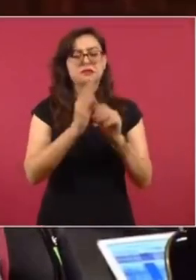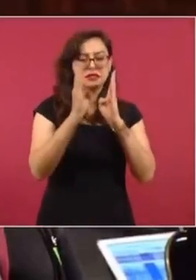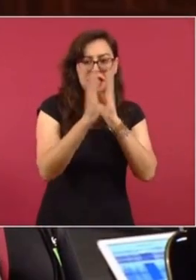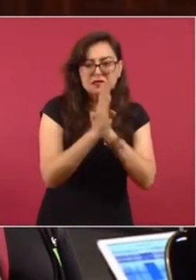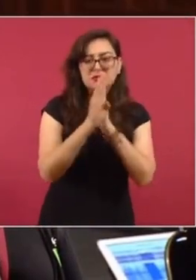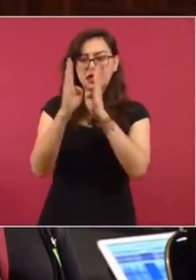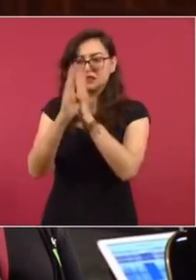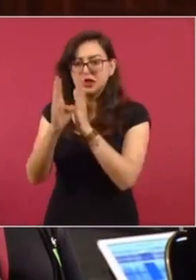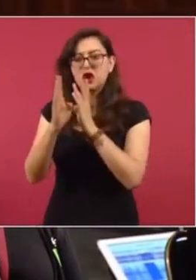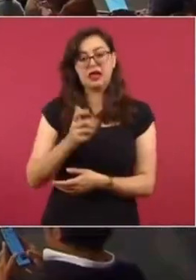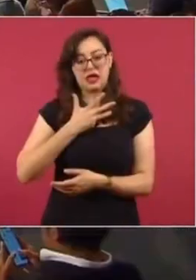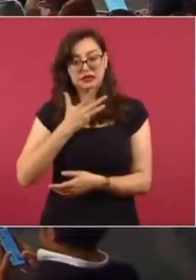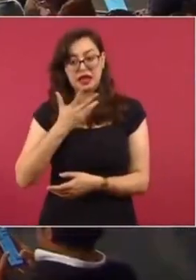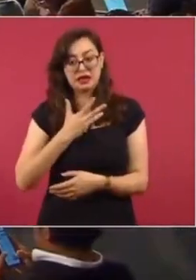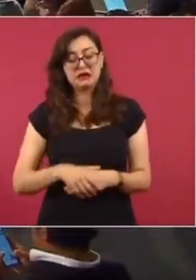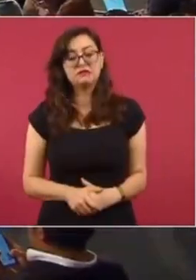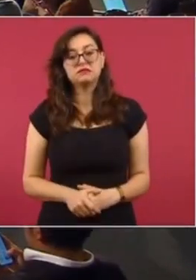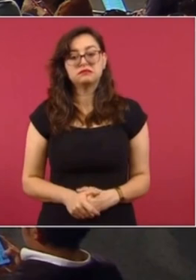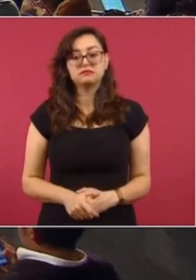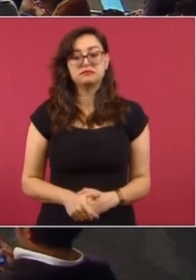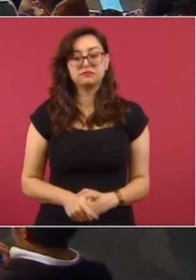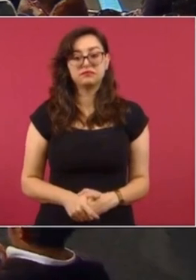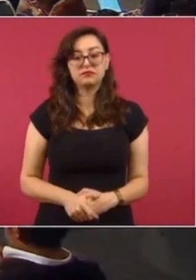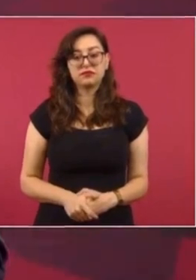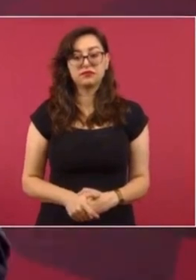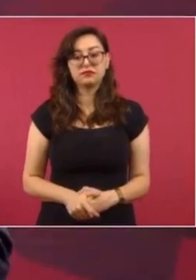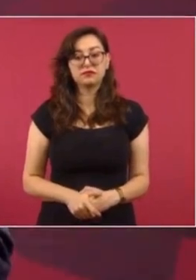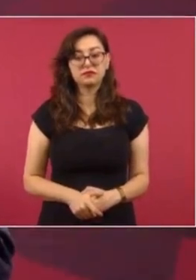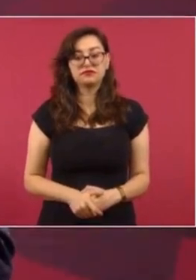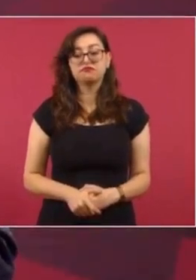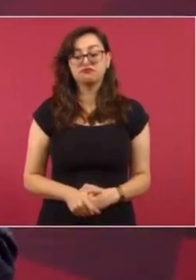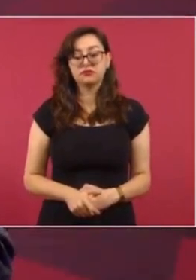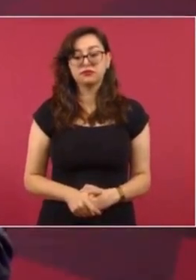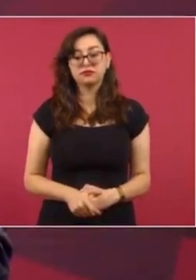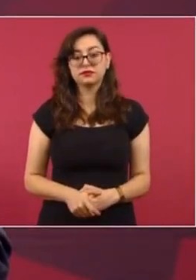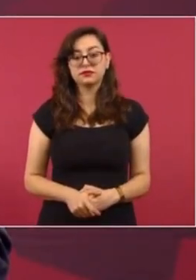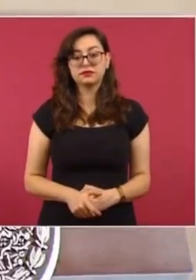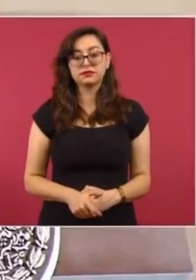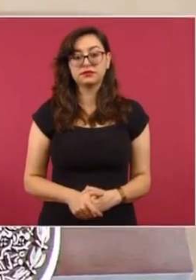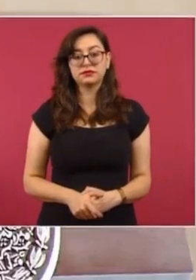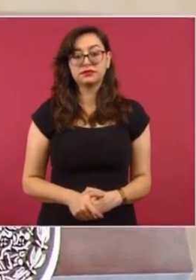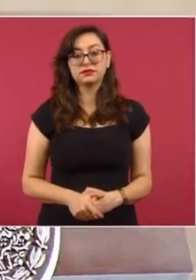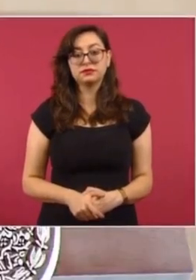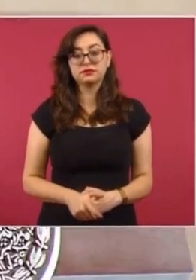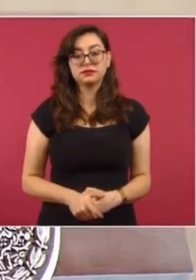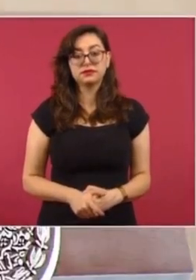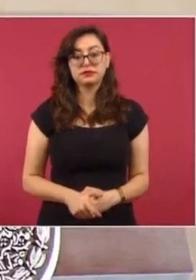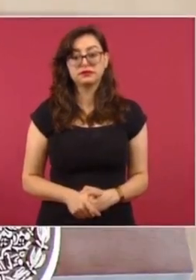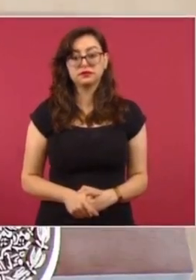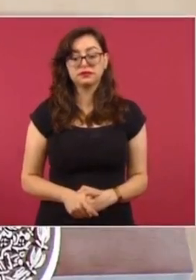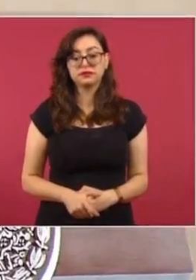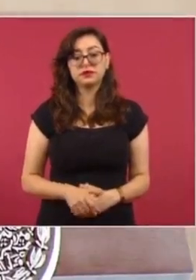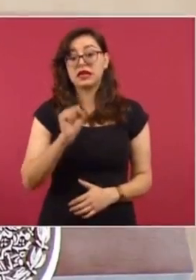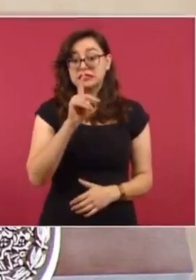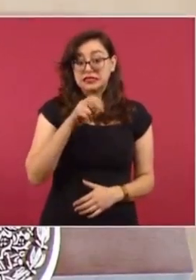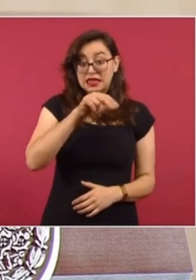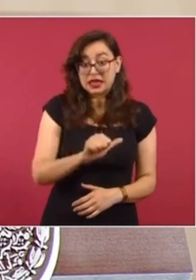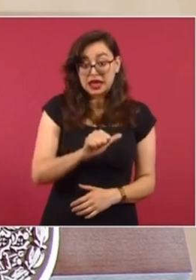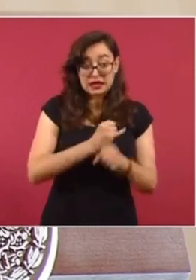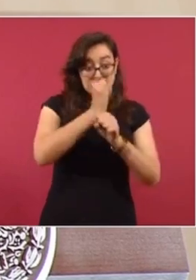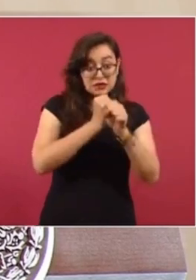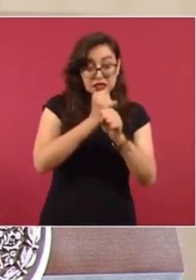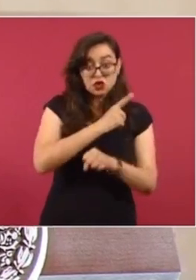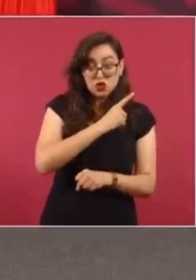este espionaje en contra de un civil? Tiene que haberse dado con la participación del Instituto